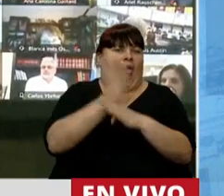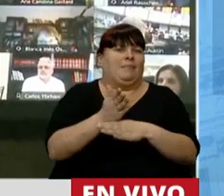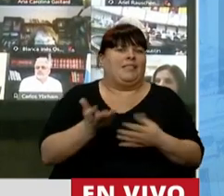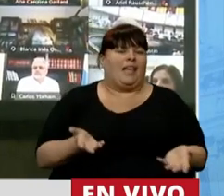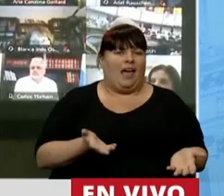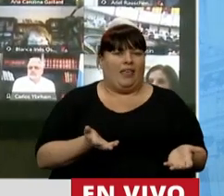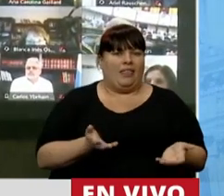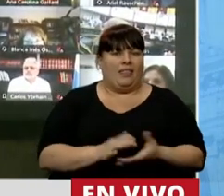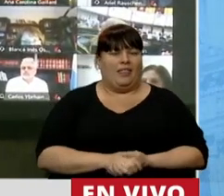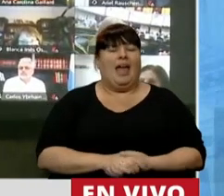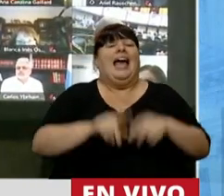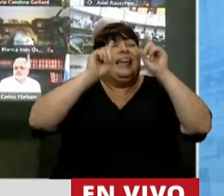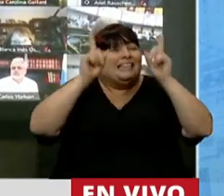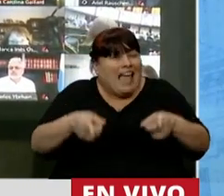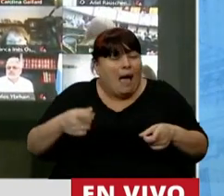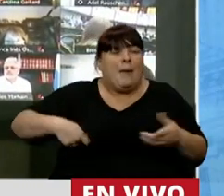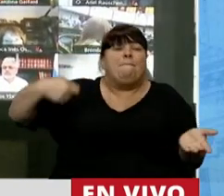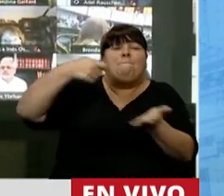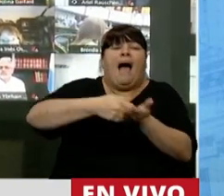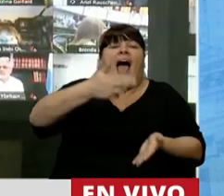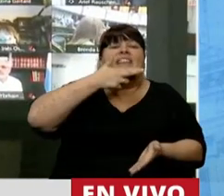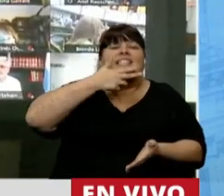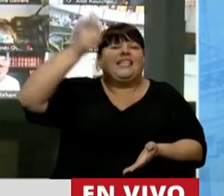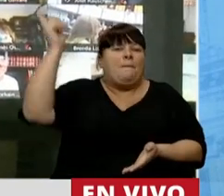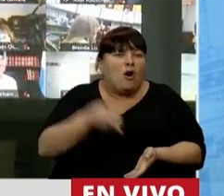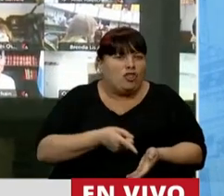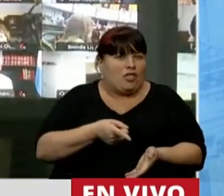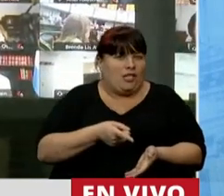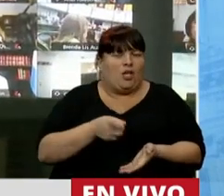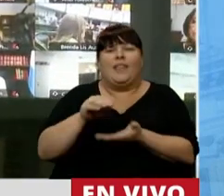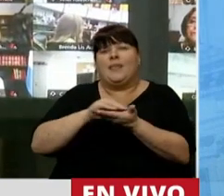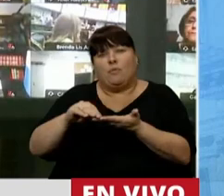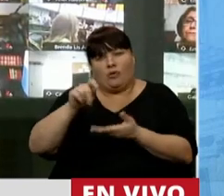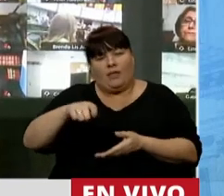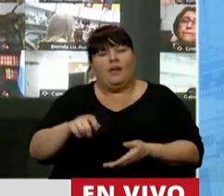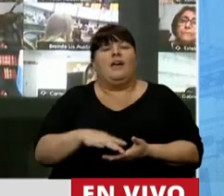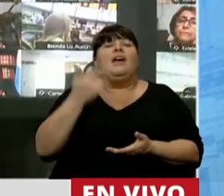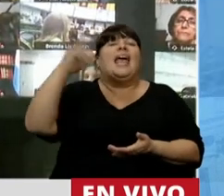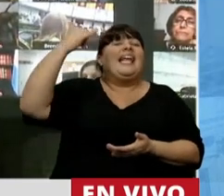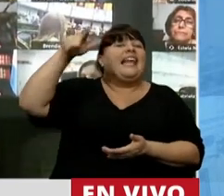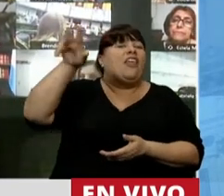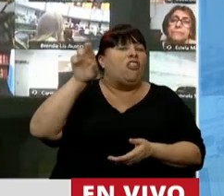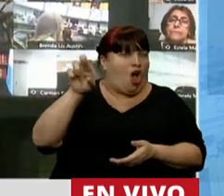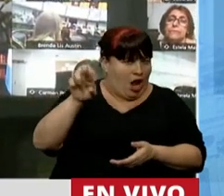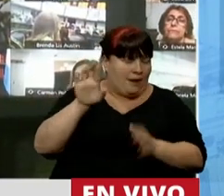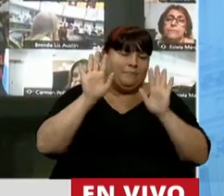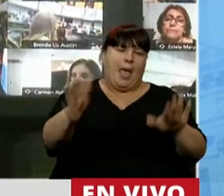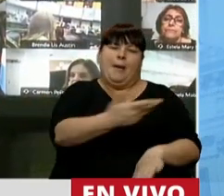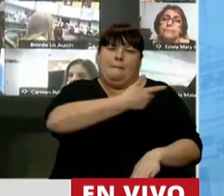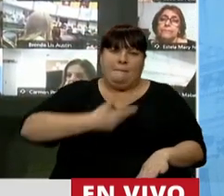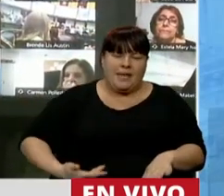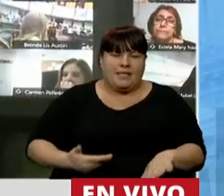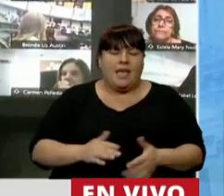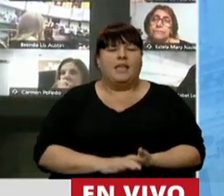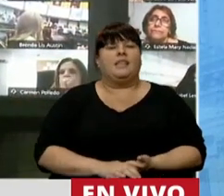precio. Y además pagamos 17% de interés en dólares. Señor presidente,